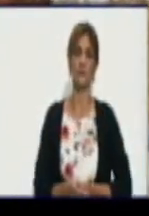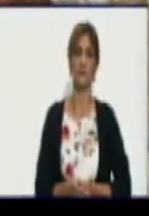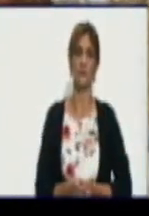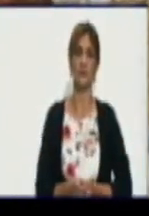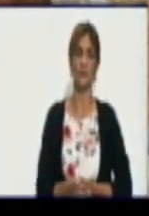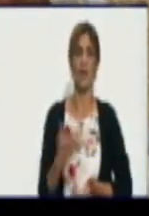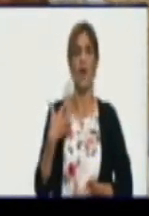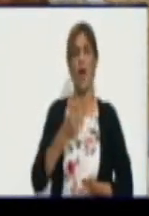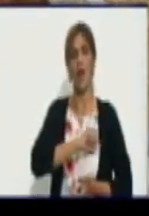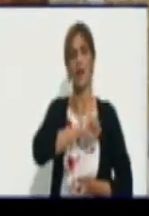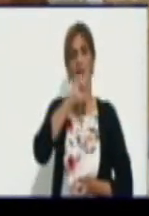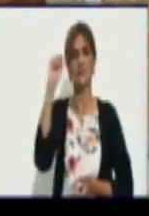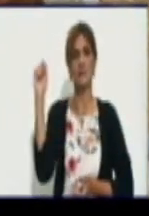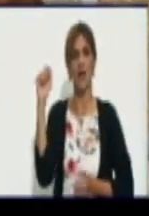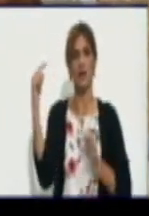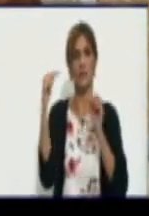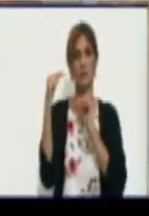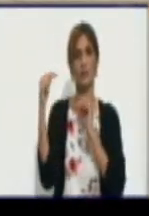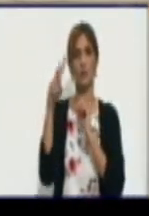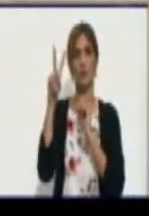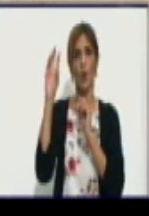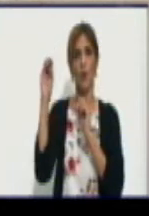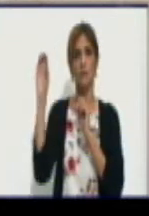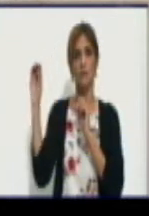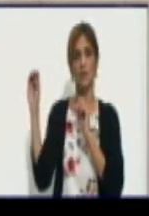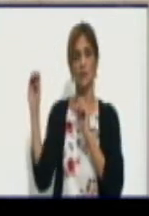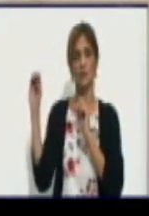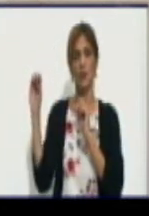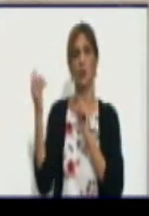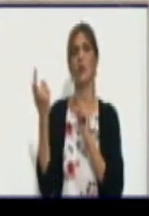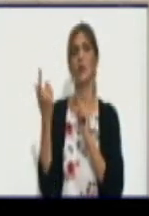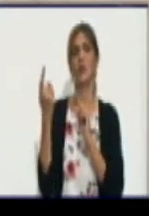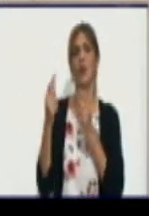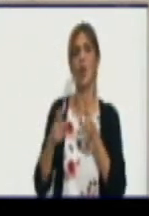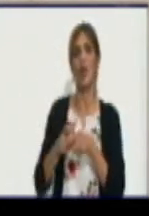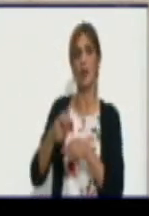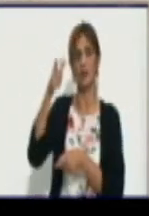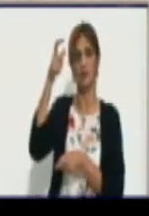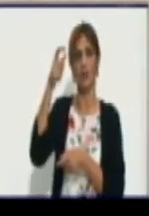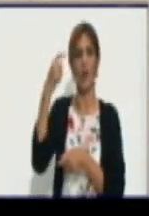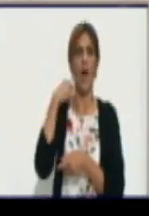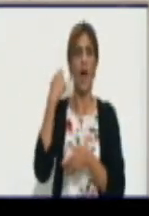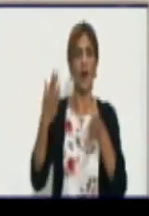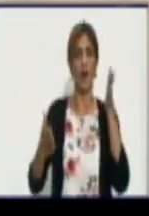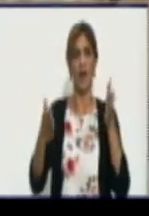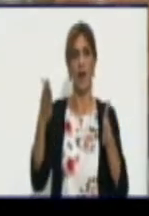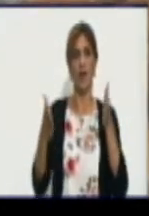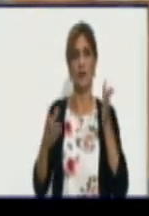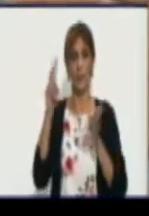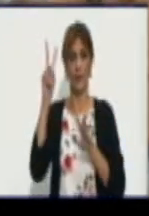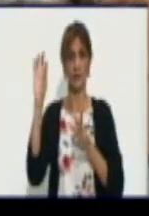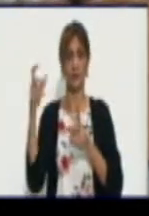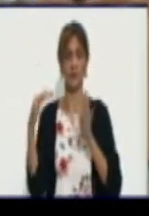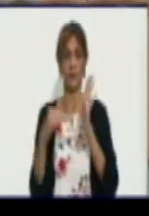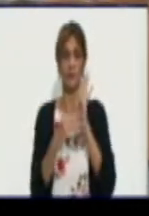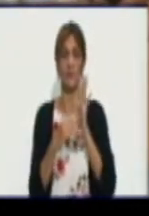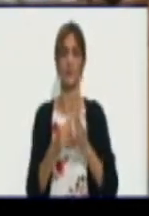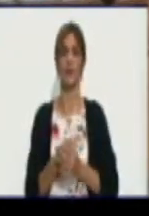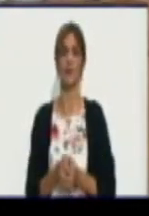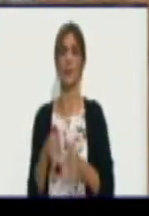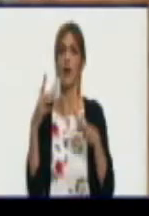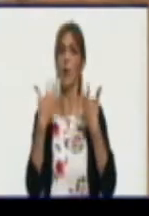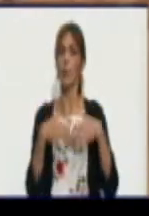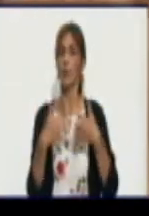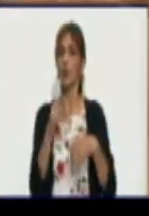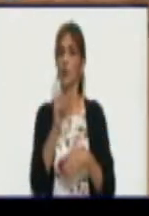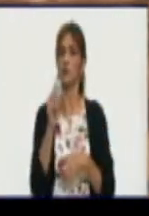Alcanzar un mínimo de 220 litros de leche al año por vaca total para los productores de 1 a 10 y, como dije, de más de